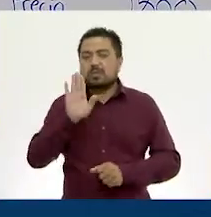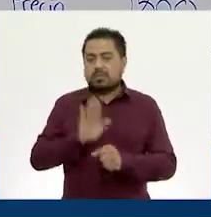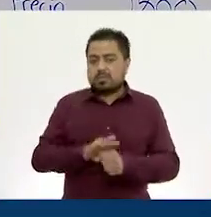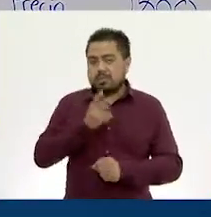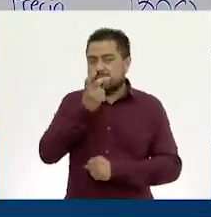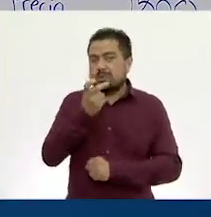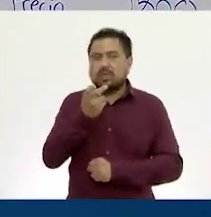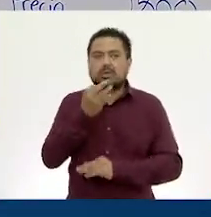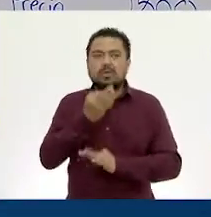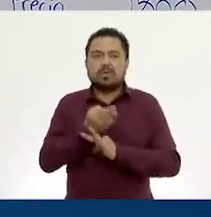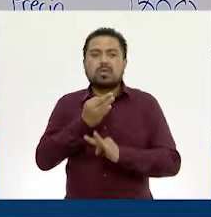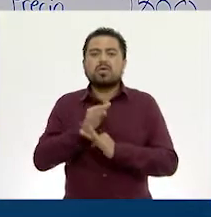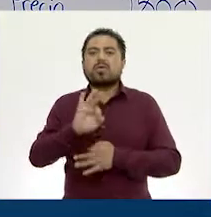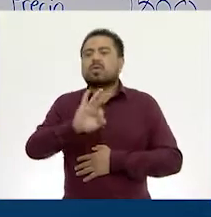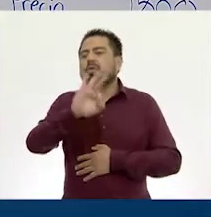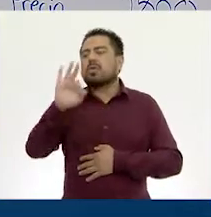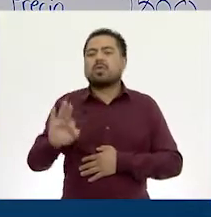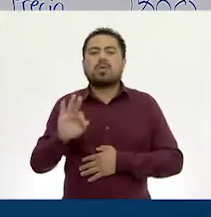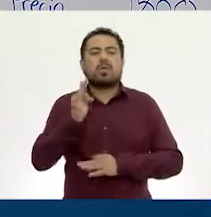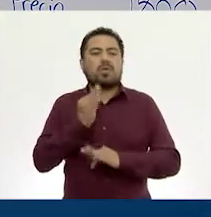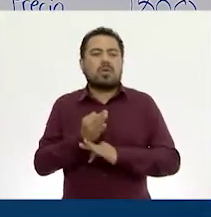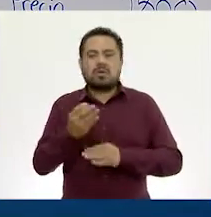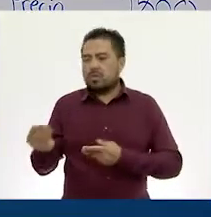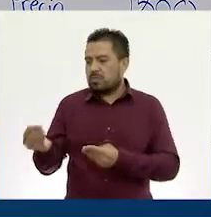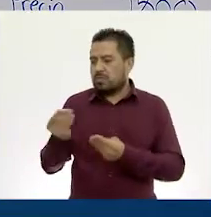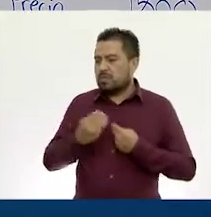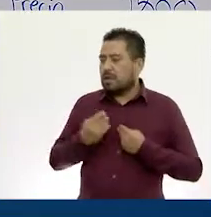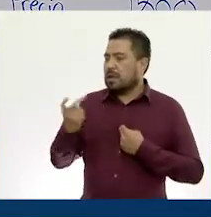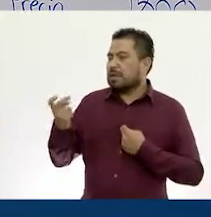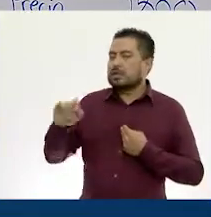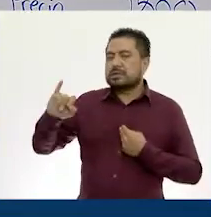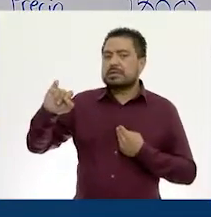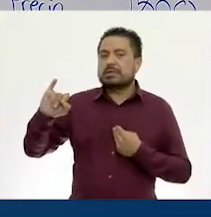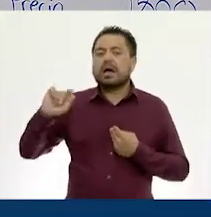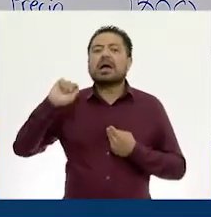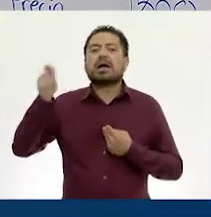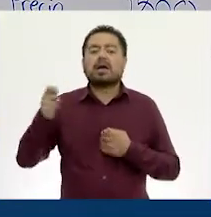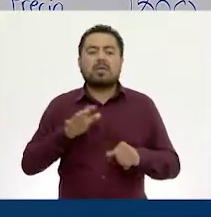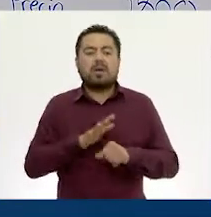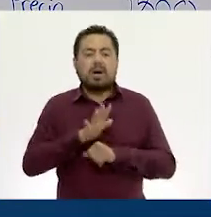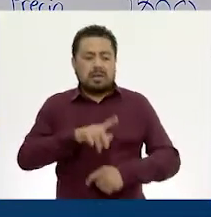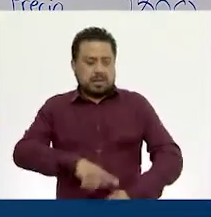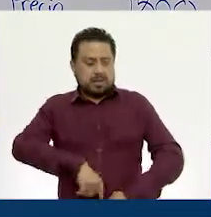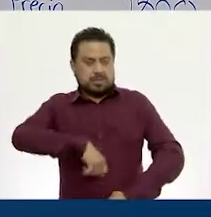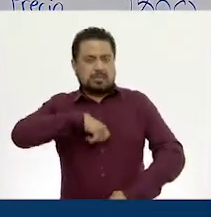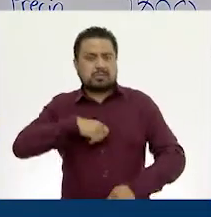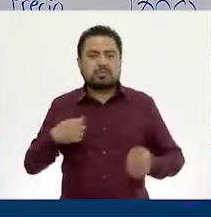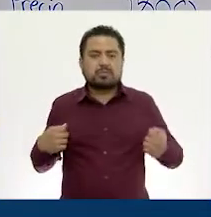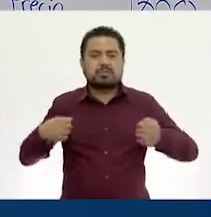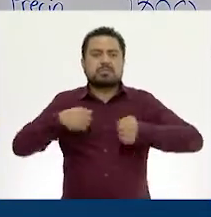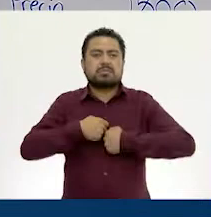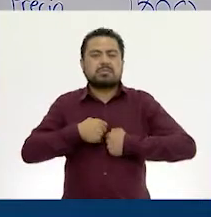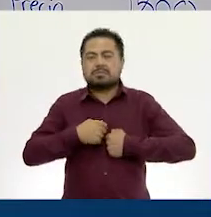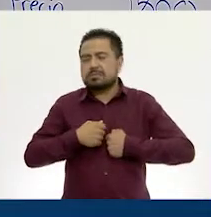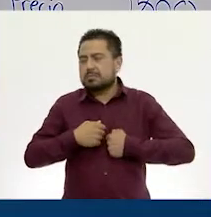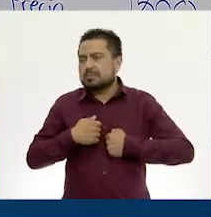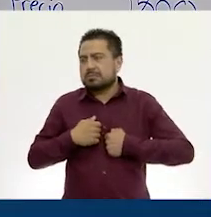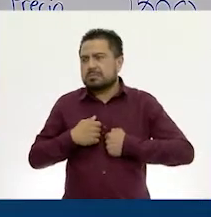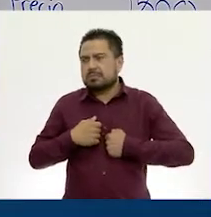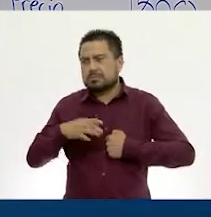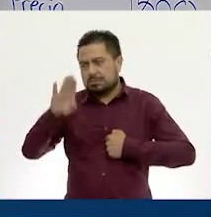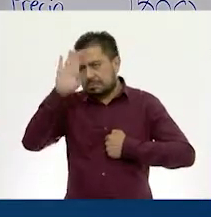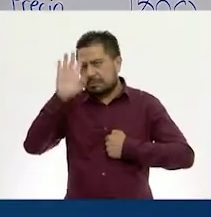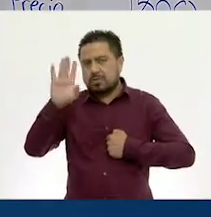tanto, ¿qué porcentaje de este que nos están dando sí sería el de la chamarra? Sería el